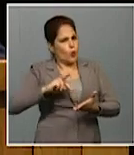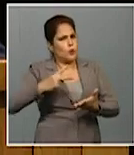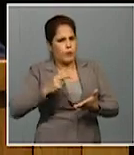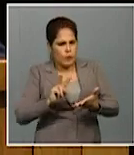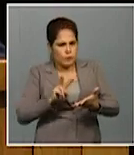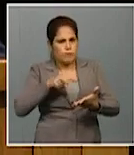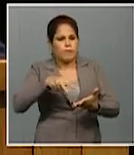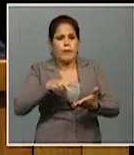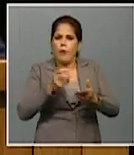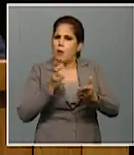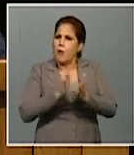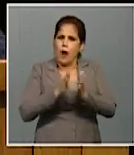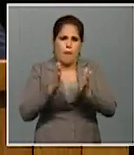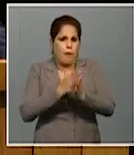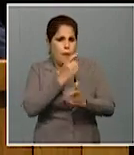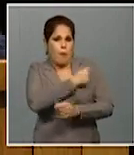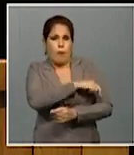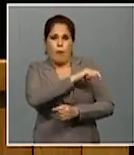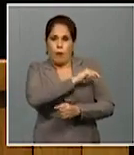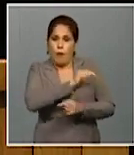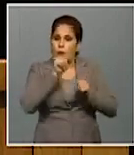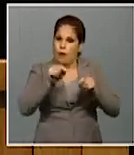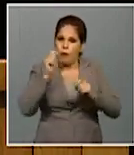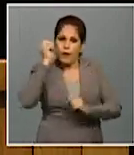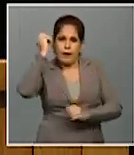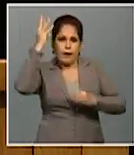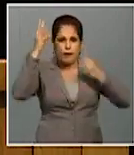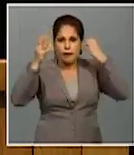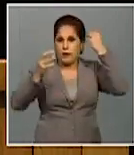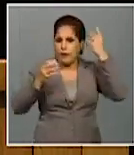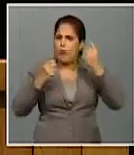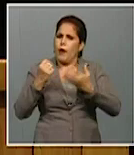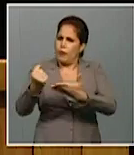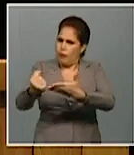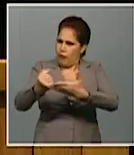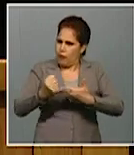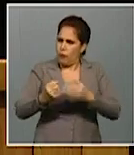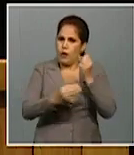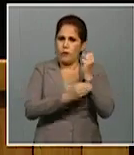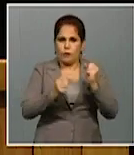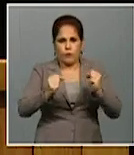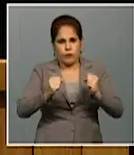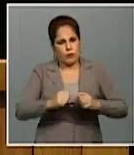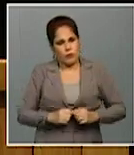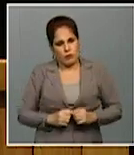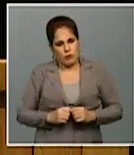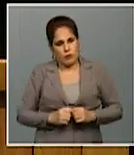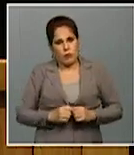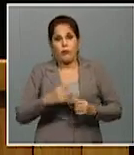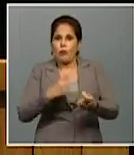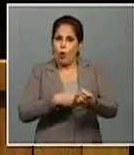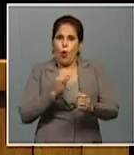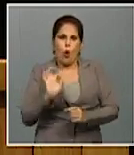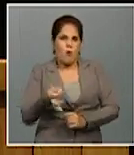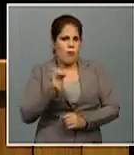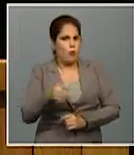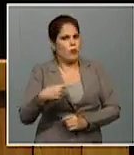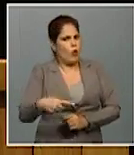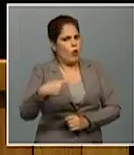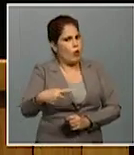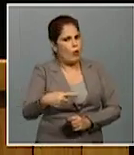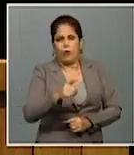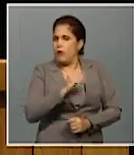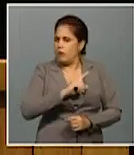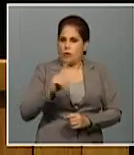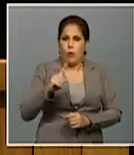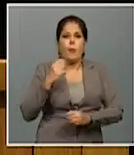a la movilización popular cuyas iniciativas nos fortalecen. La rutina ha minado mucho de nuestros